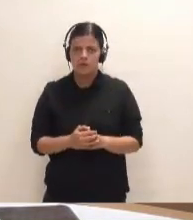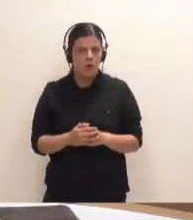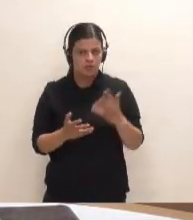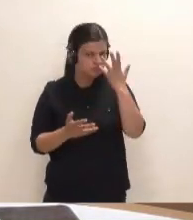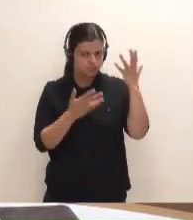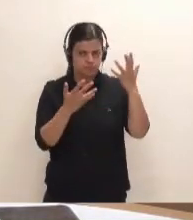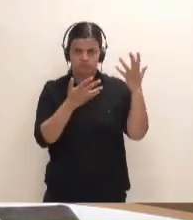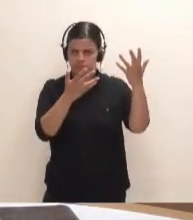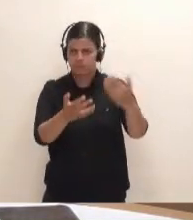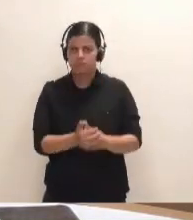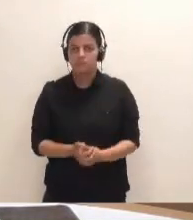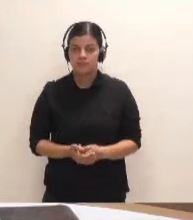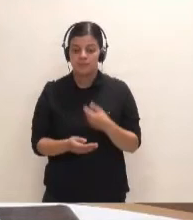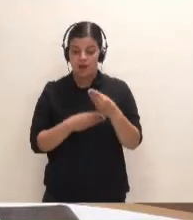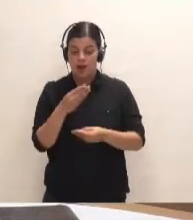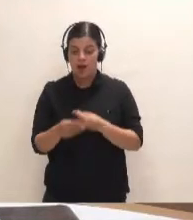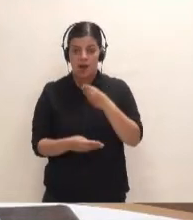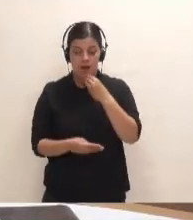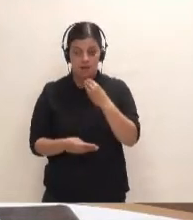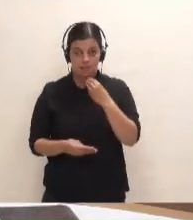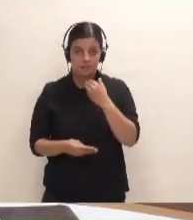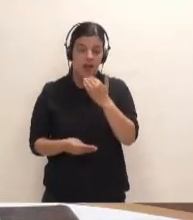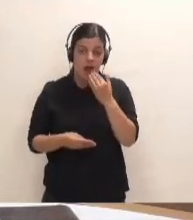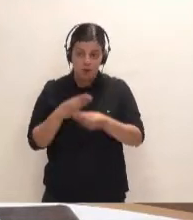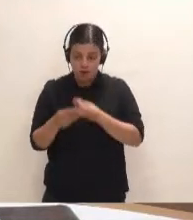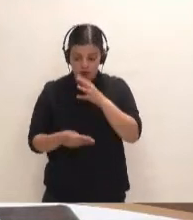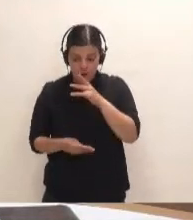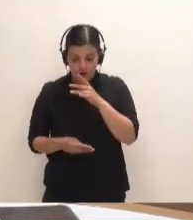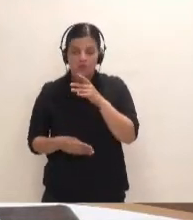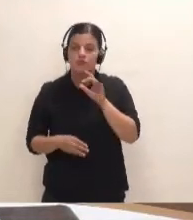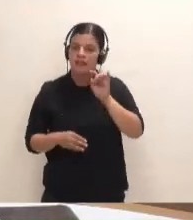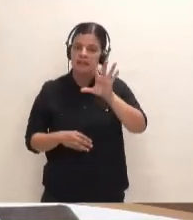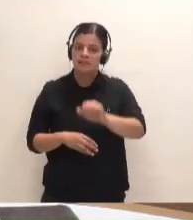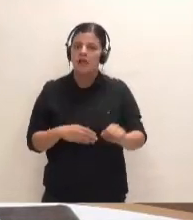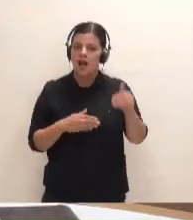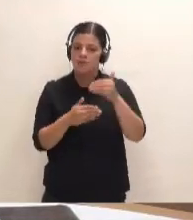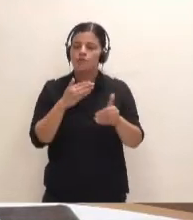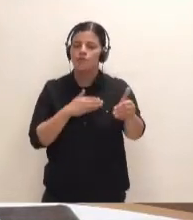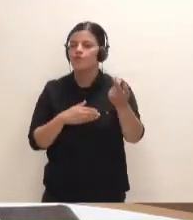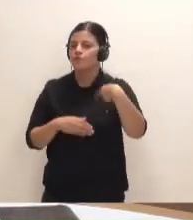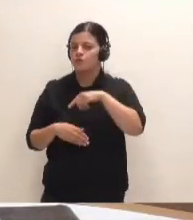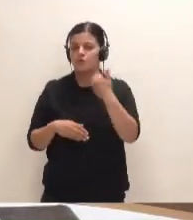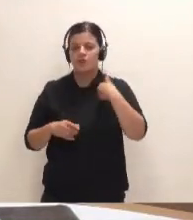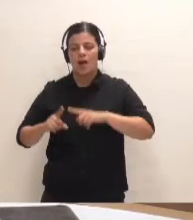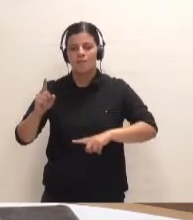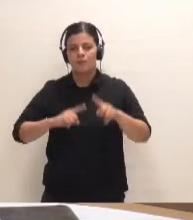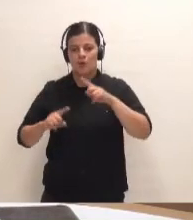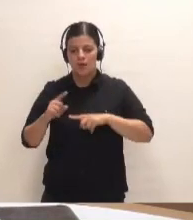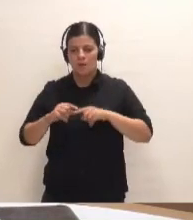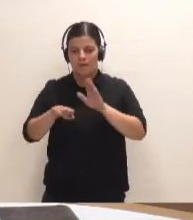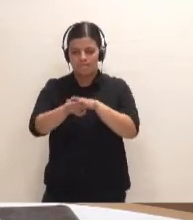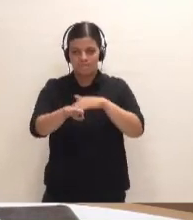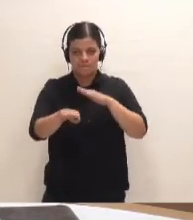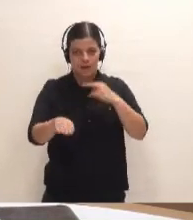Hacer algo ahora para que en los próximos 15 años tengamos resuelto el problema de congestión en los cristianos.